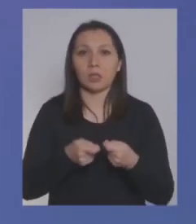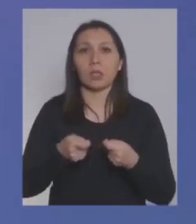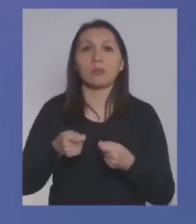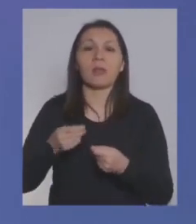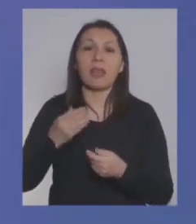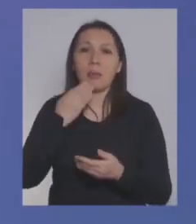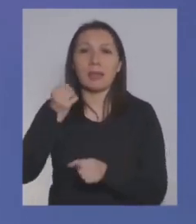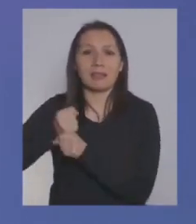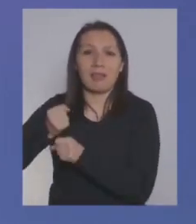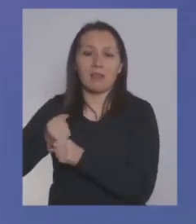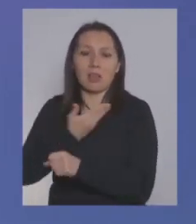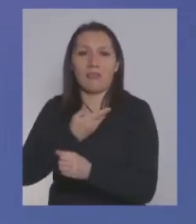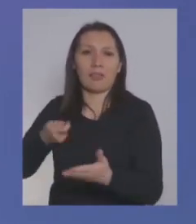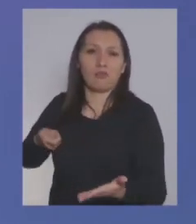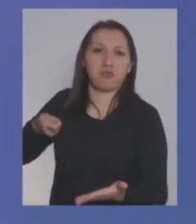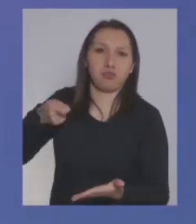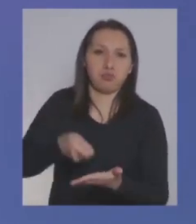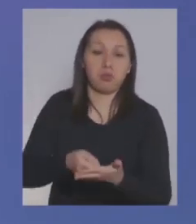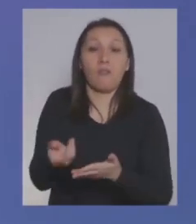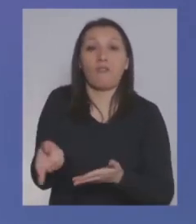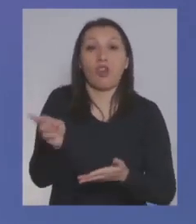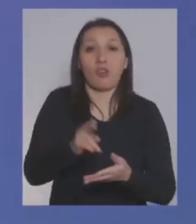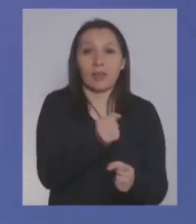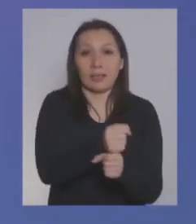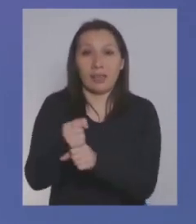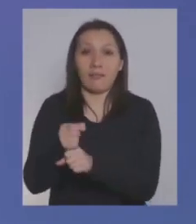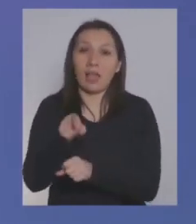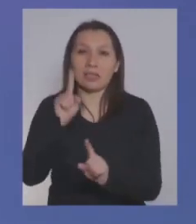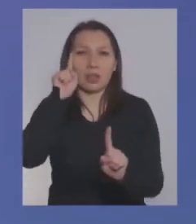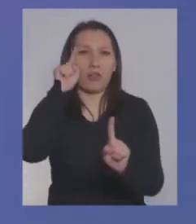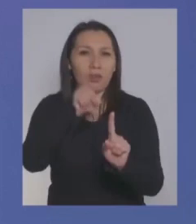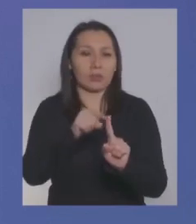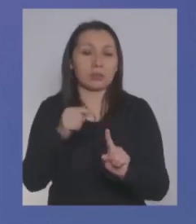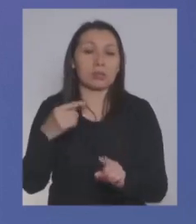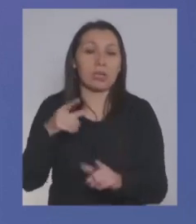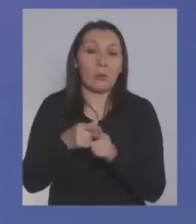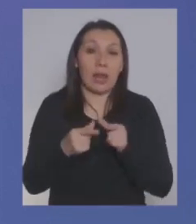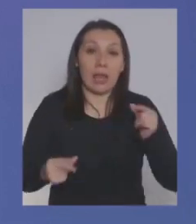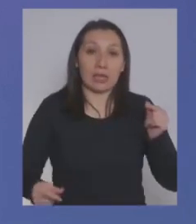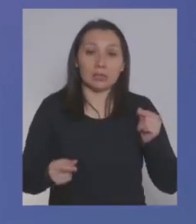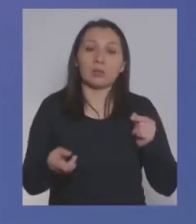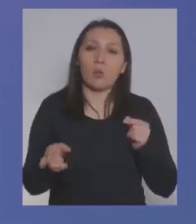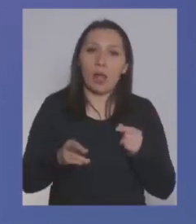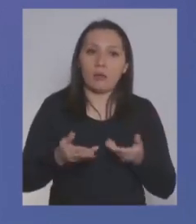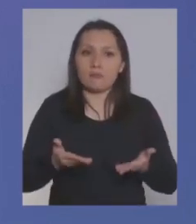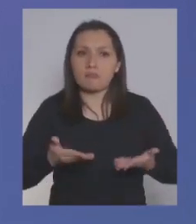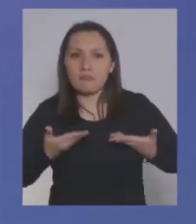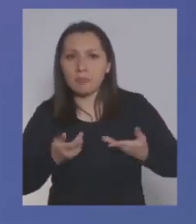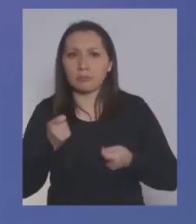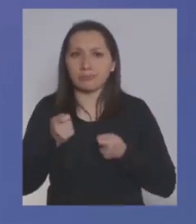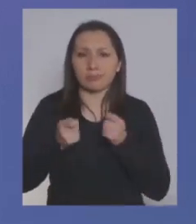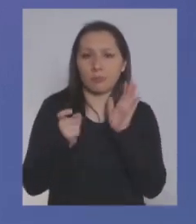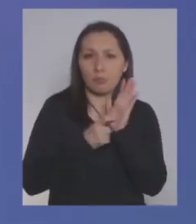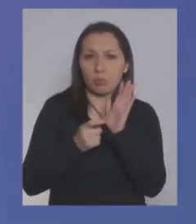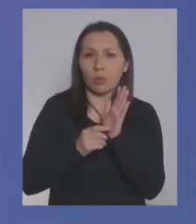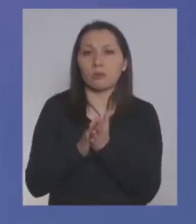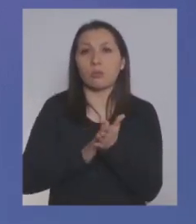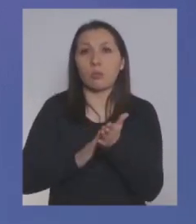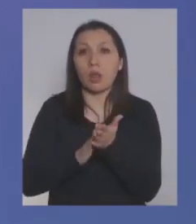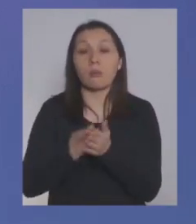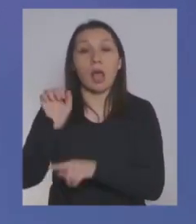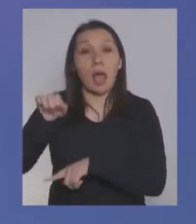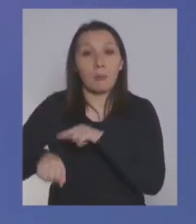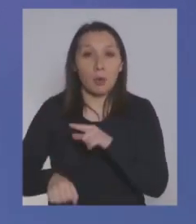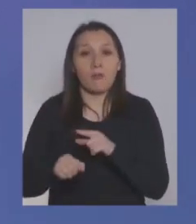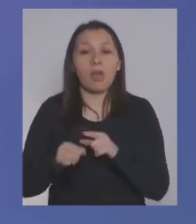subsidios al empleo para recuperar nuestro empleo, que es la prioridad nacional, medidas reactivadoras de incentivos tributarios, como por ejemplo los que hemos